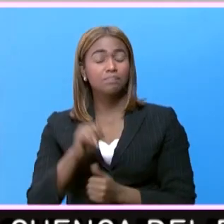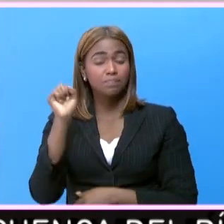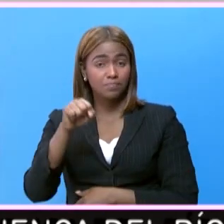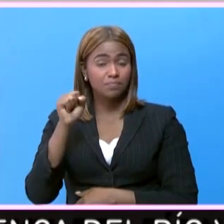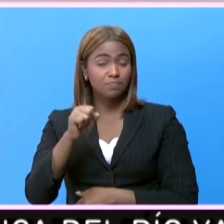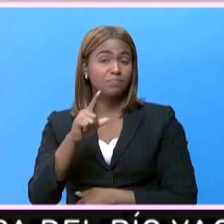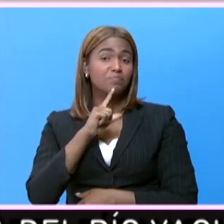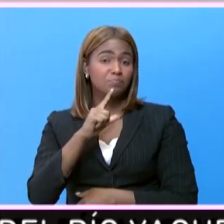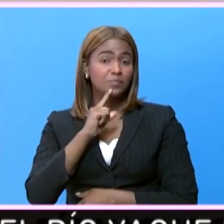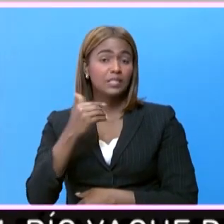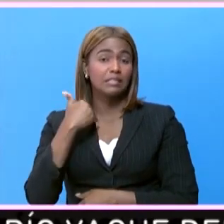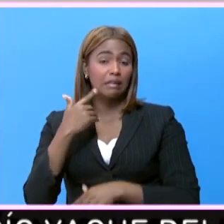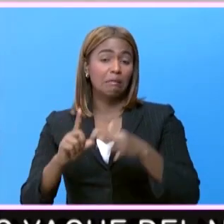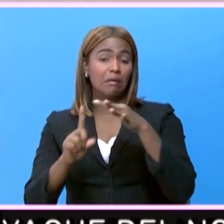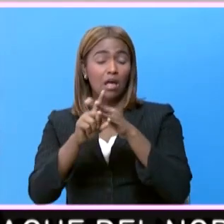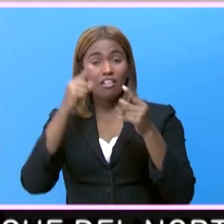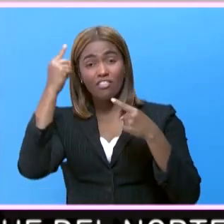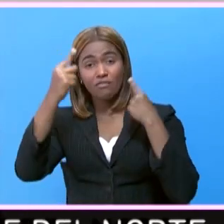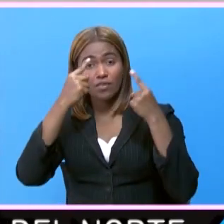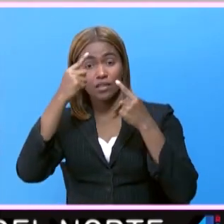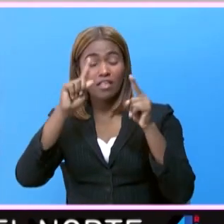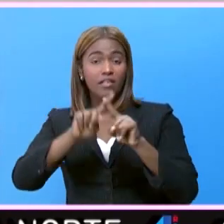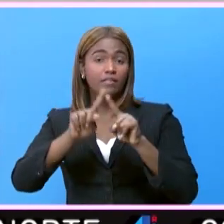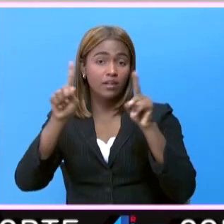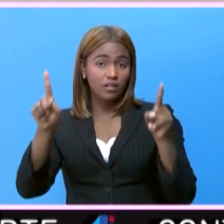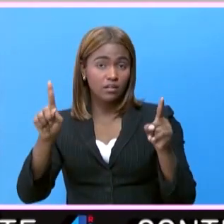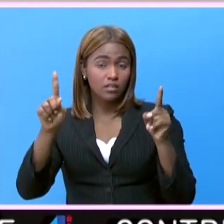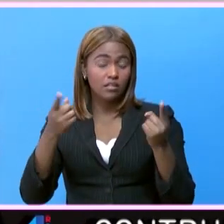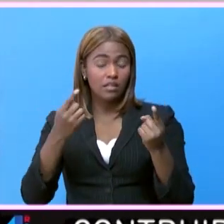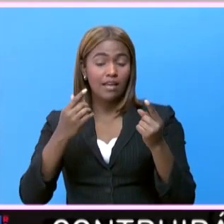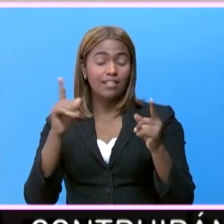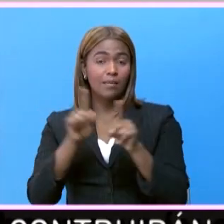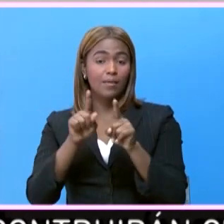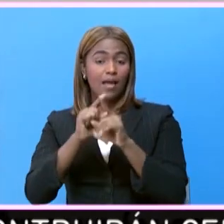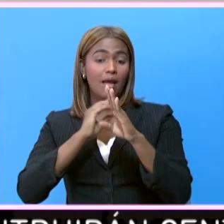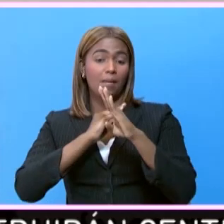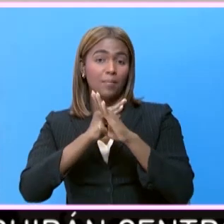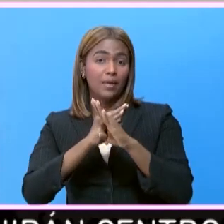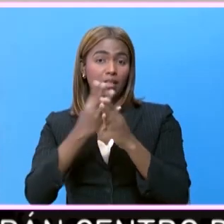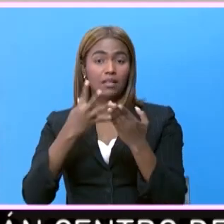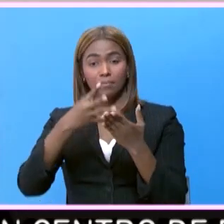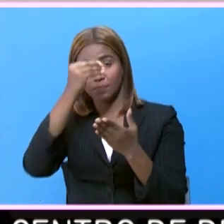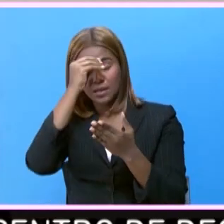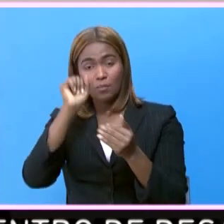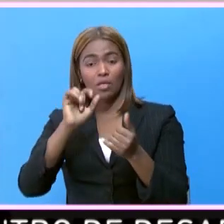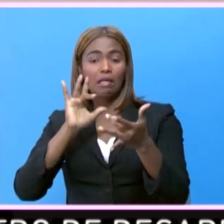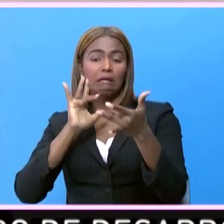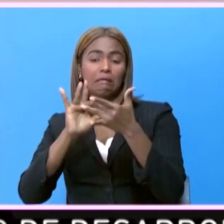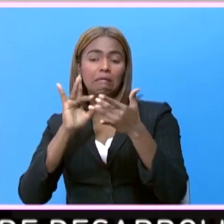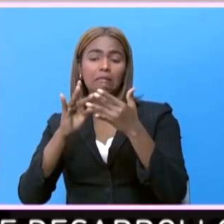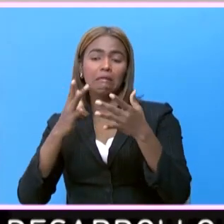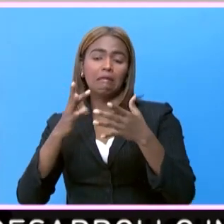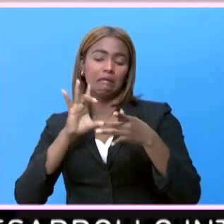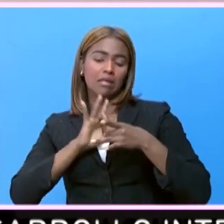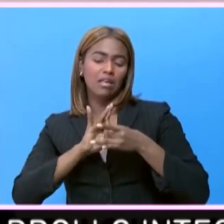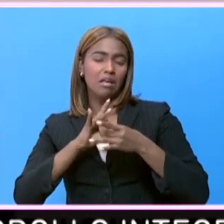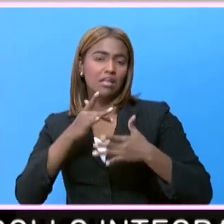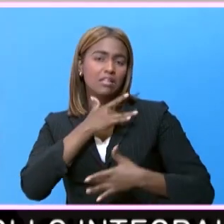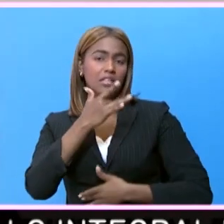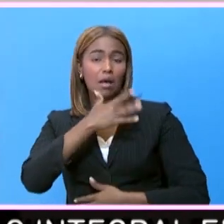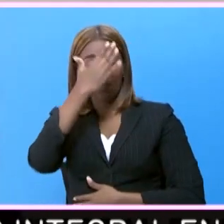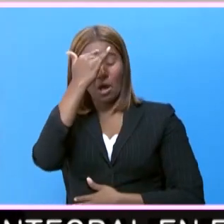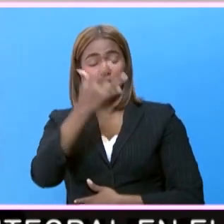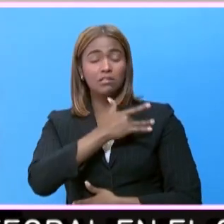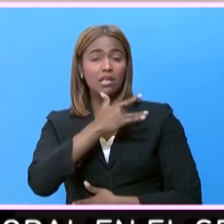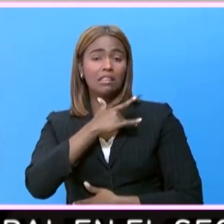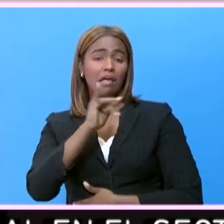genera un constructo de pensamiento distorsionado, le evita aprender a ponerse en contacto con sus sentimientos, porque se interpreta como